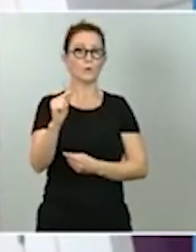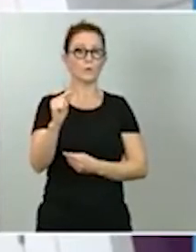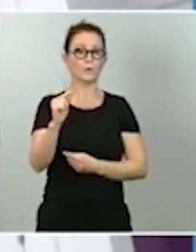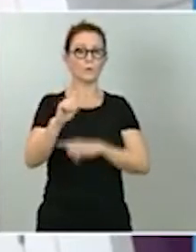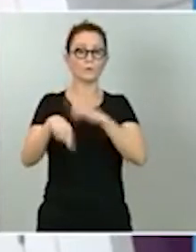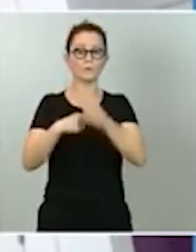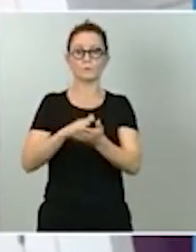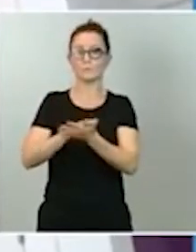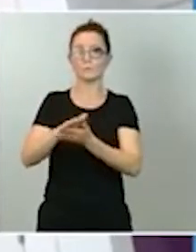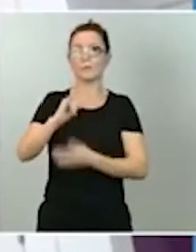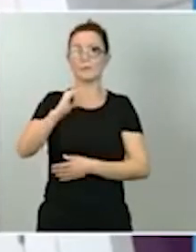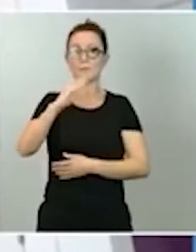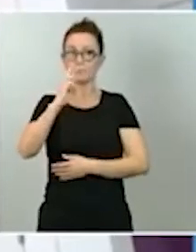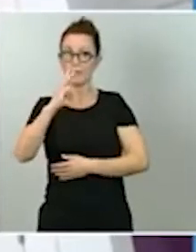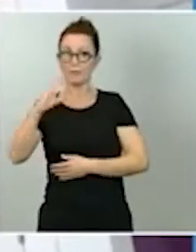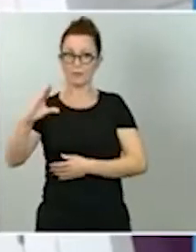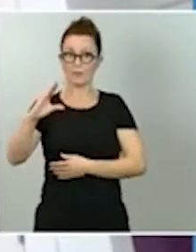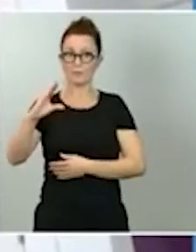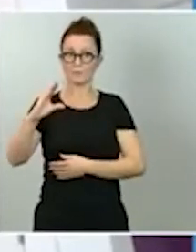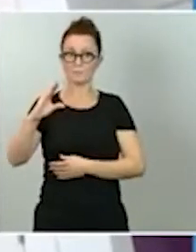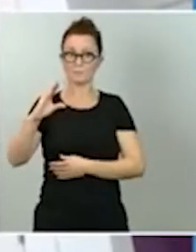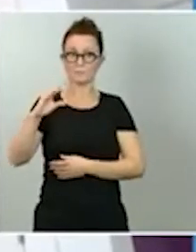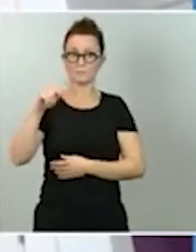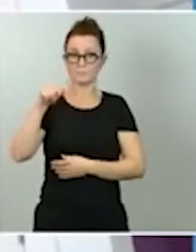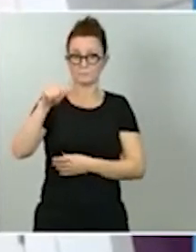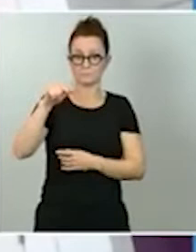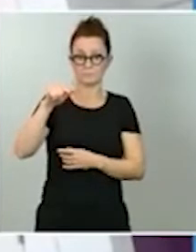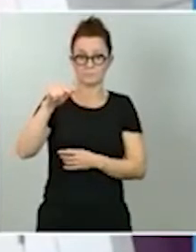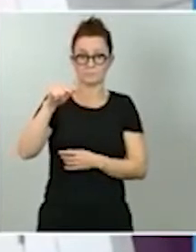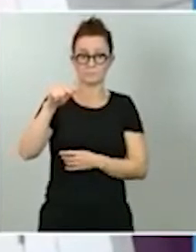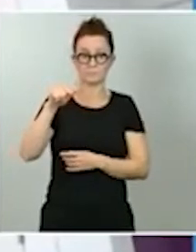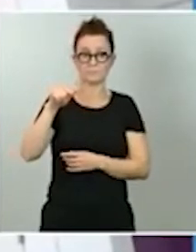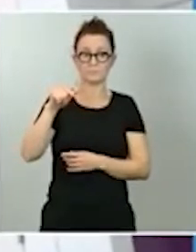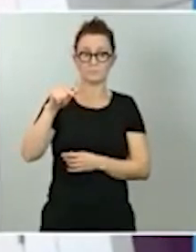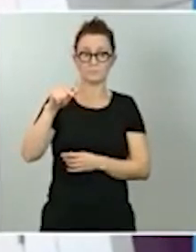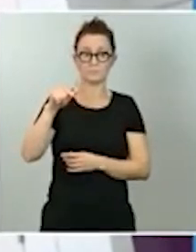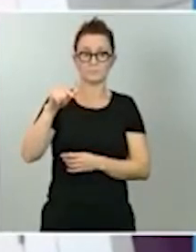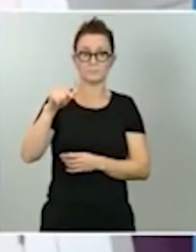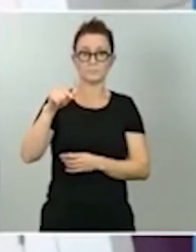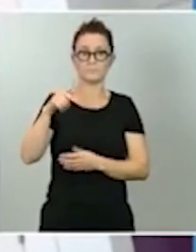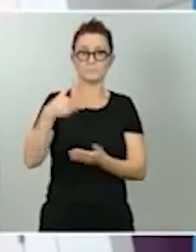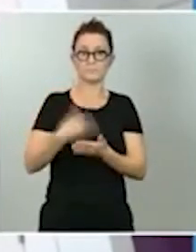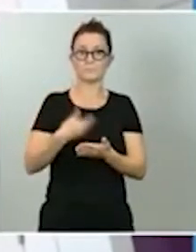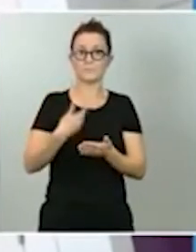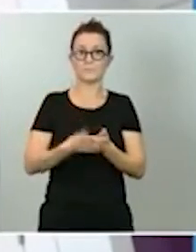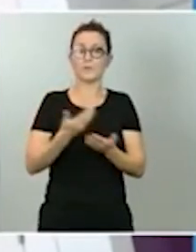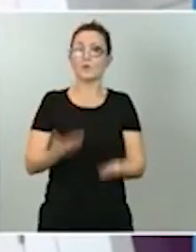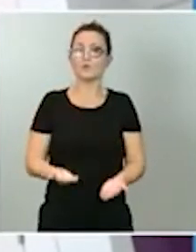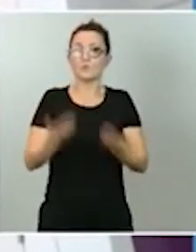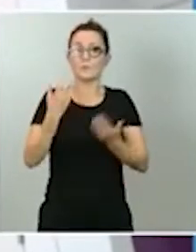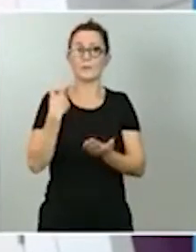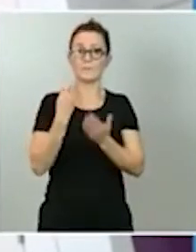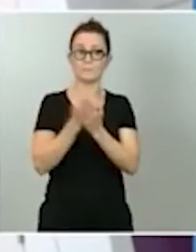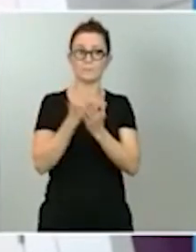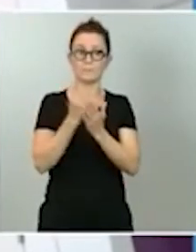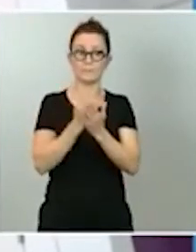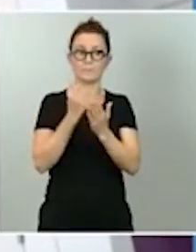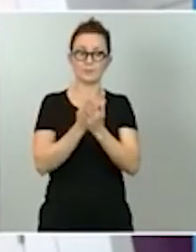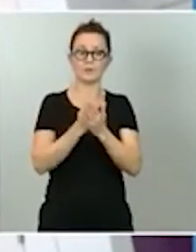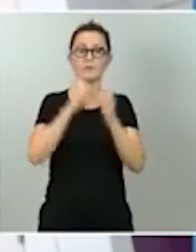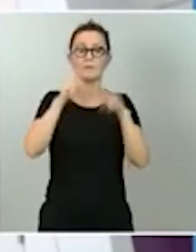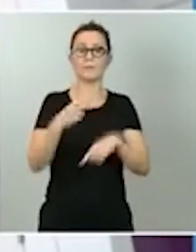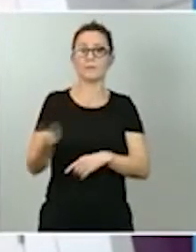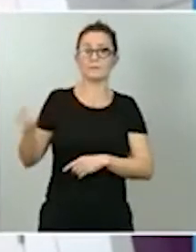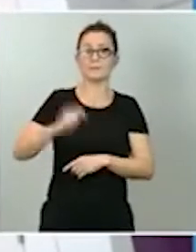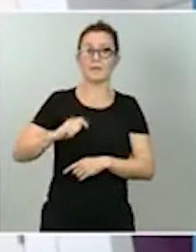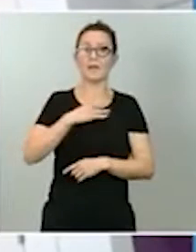que al final son las que van a determinar la subida de las pensiones y del salario de los funcionarios. Yo no sé si